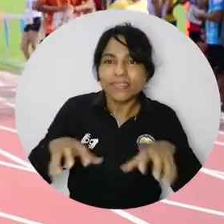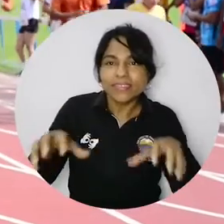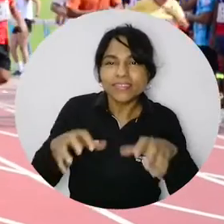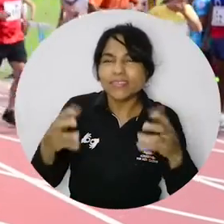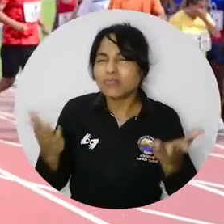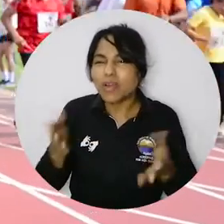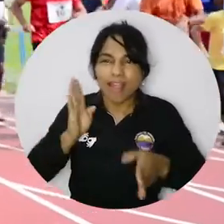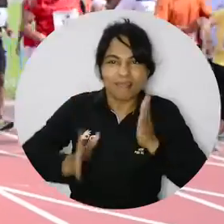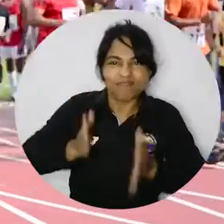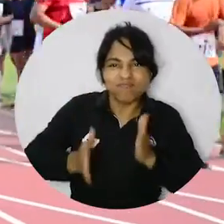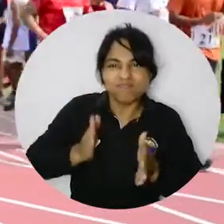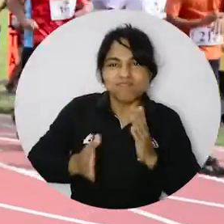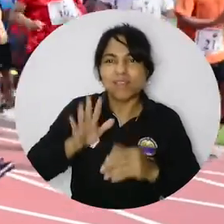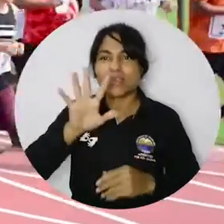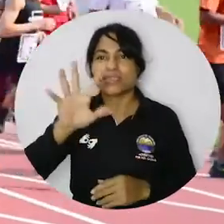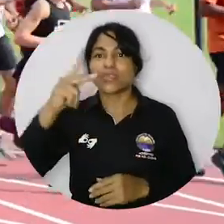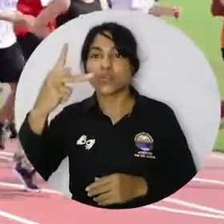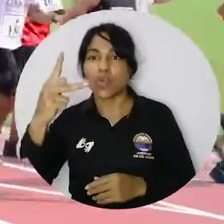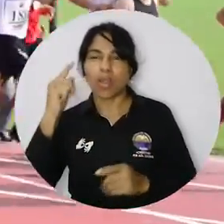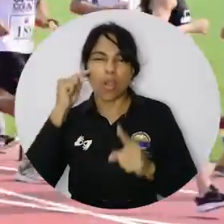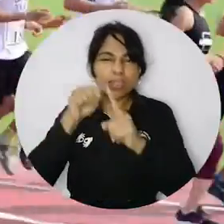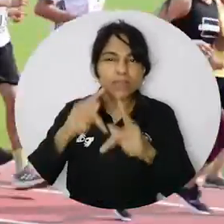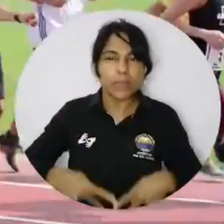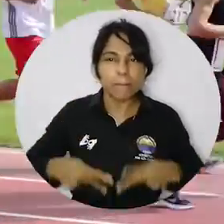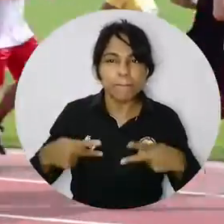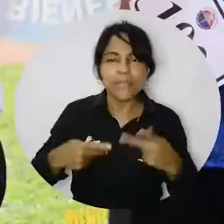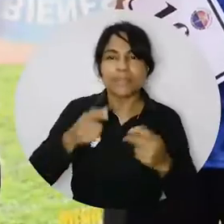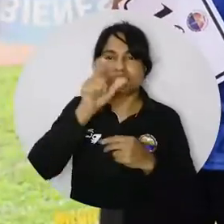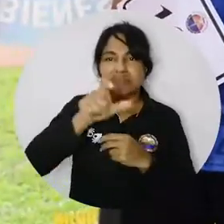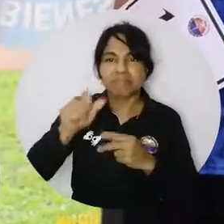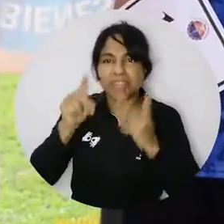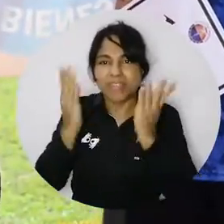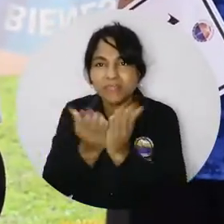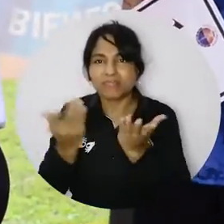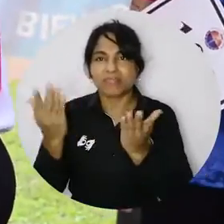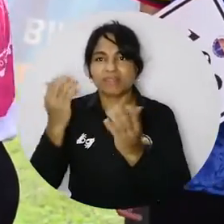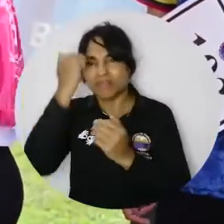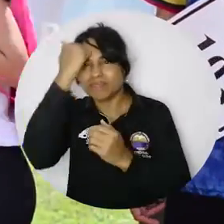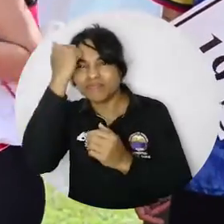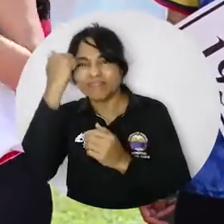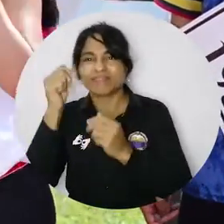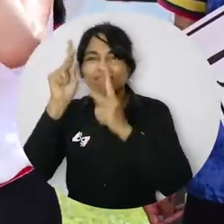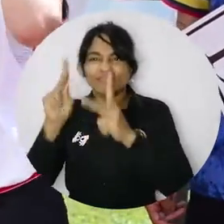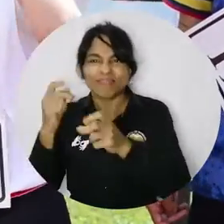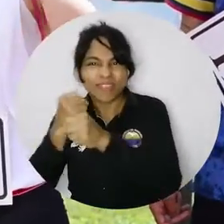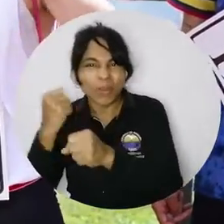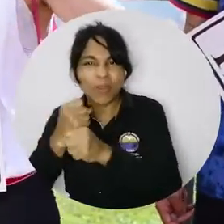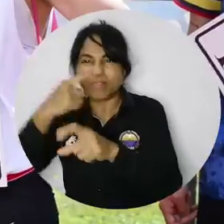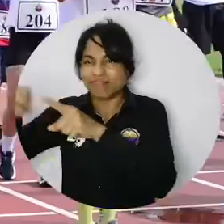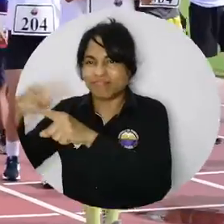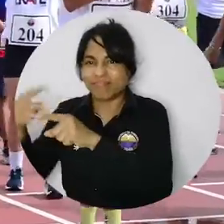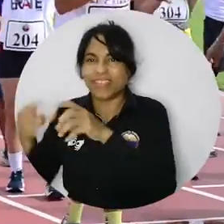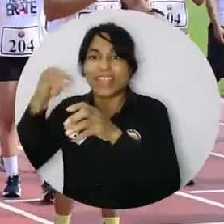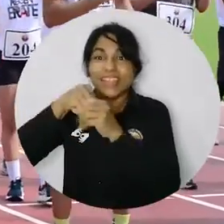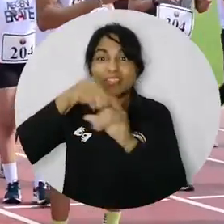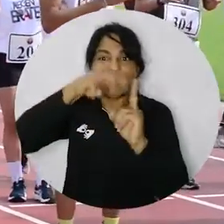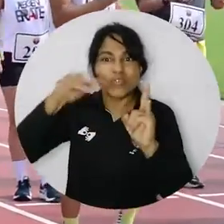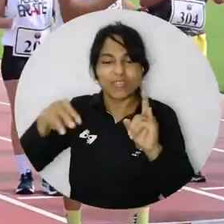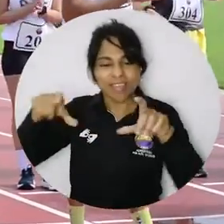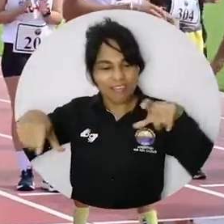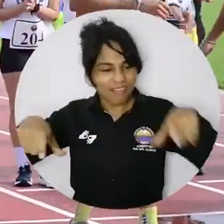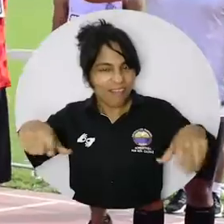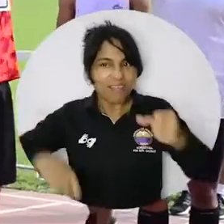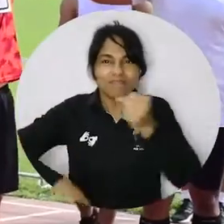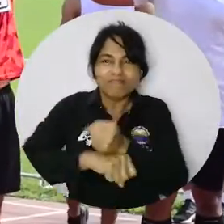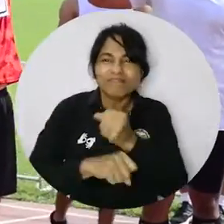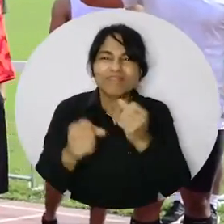La clausura del mes estuvo protagonizada por la Carrera 5K por la Vida, que reunió a estudiantes, docentes, graduados y trabajadores en el Estadio de Fútbol de